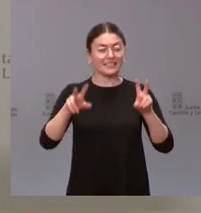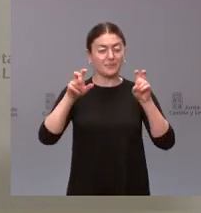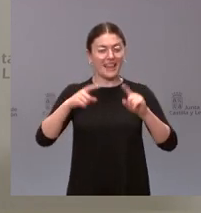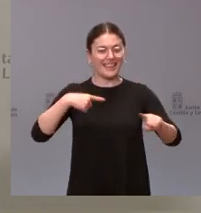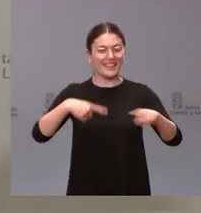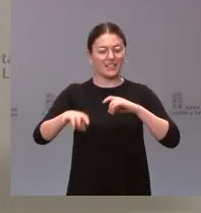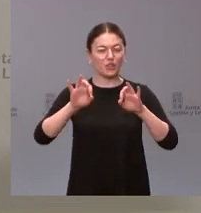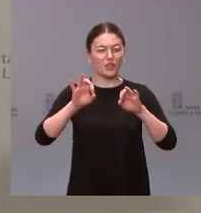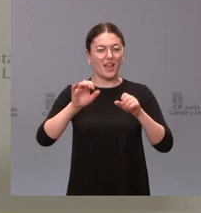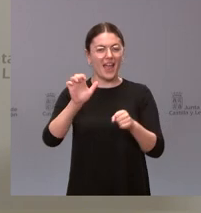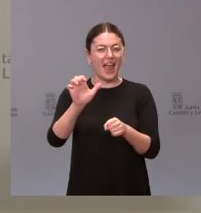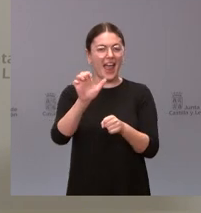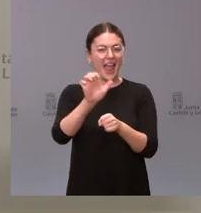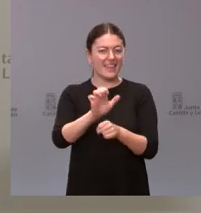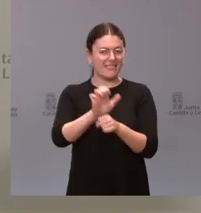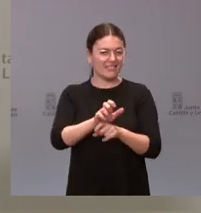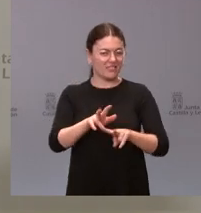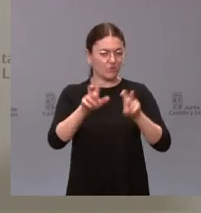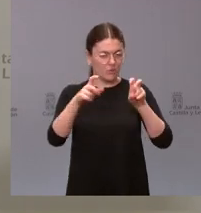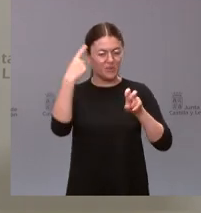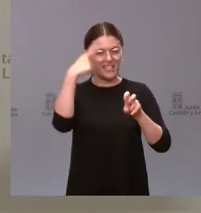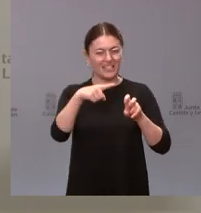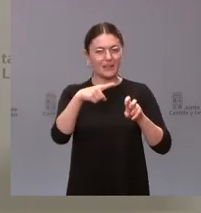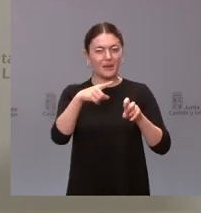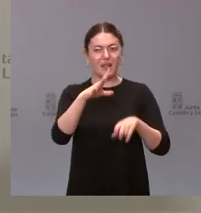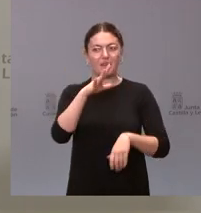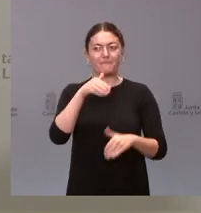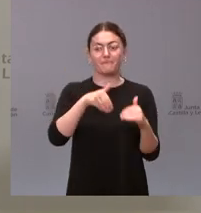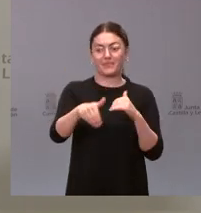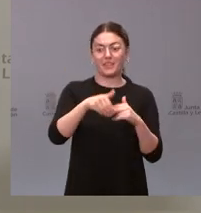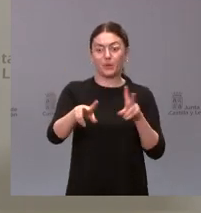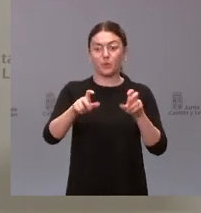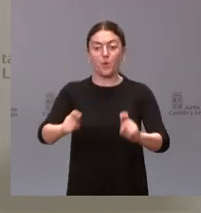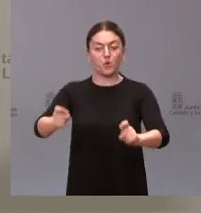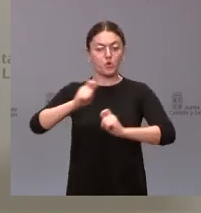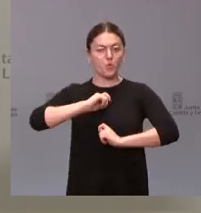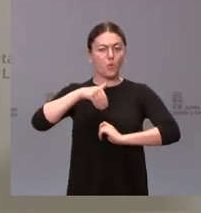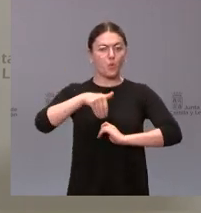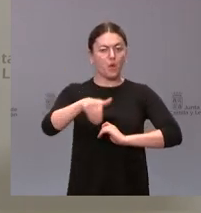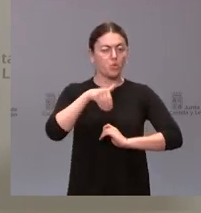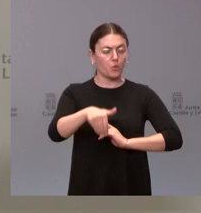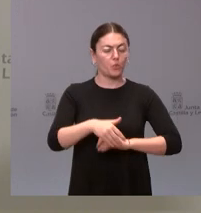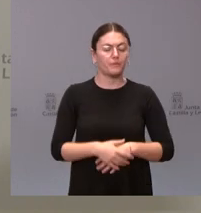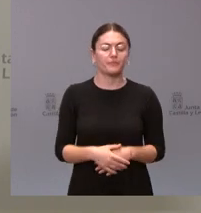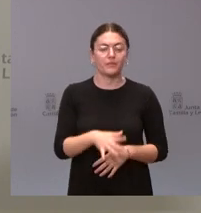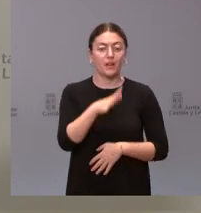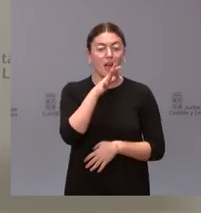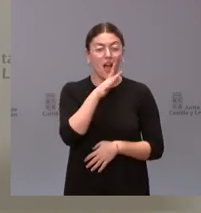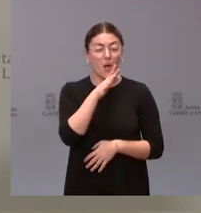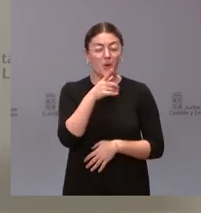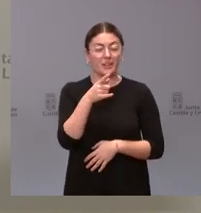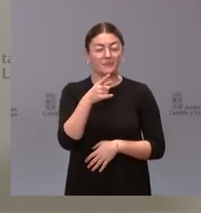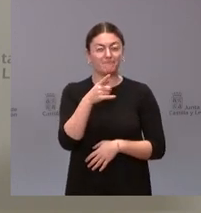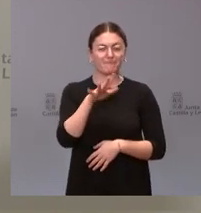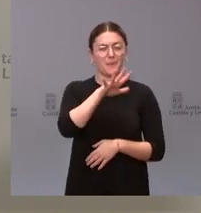tienen ya idea de cuando va a haber un nuevo nombramiento y bueno ahora mismo parece que al haber